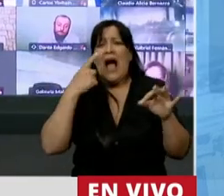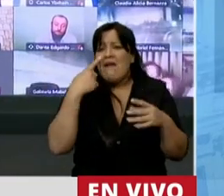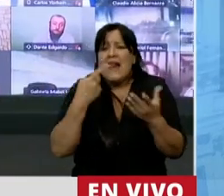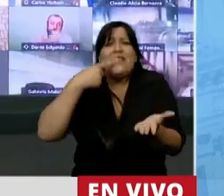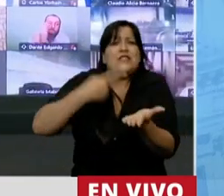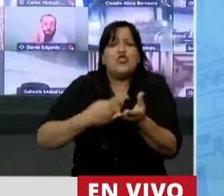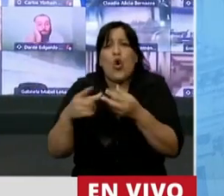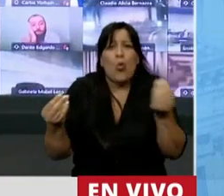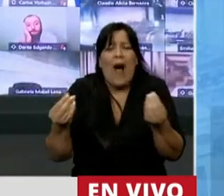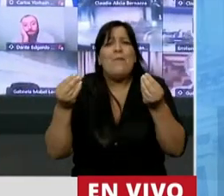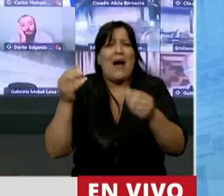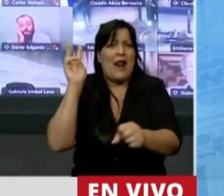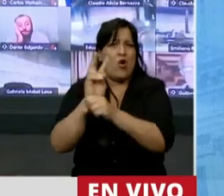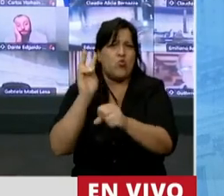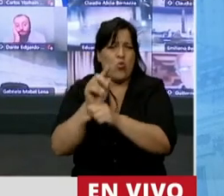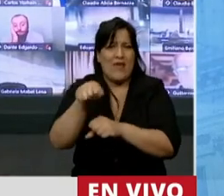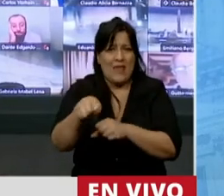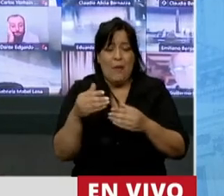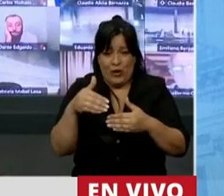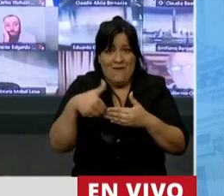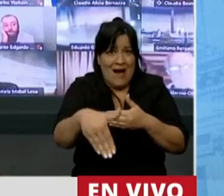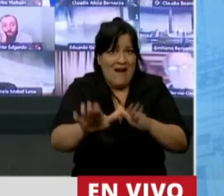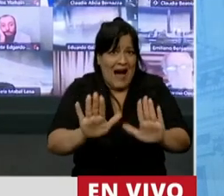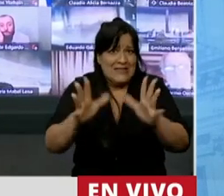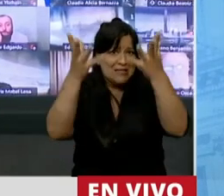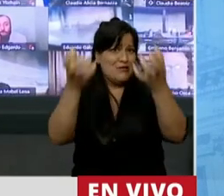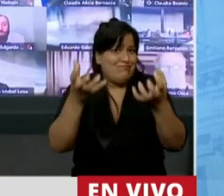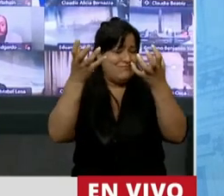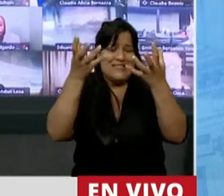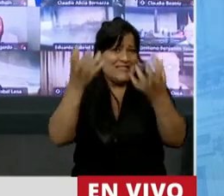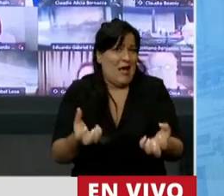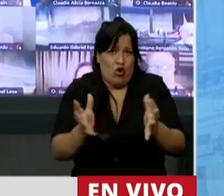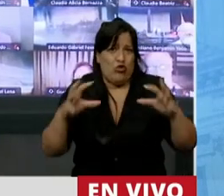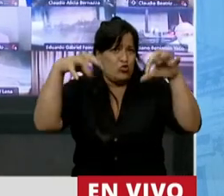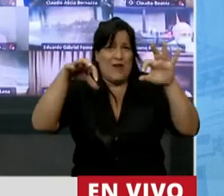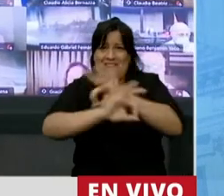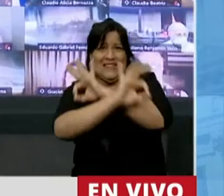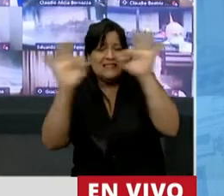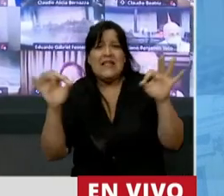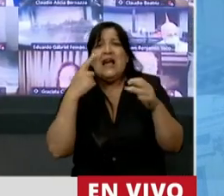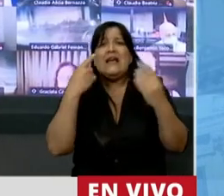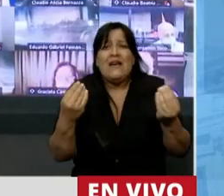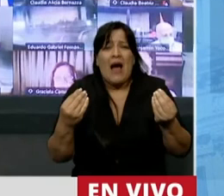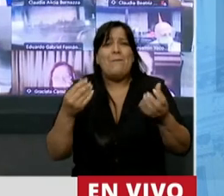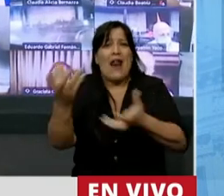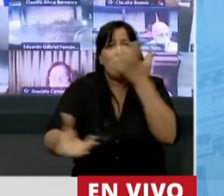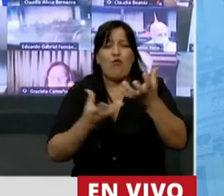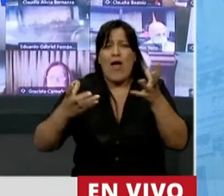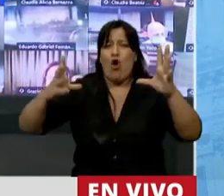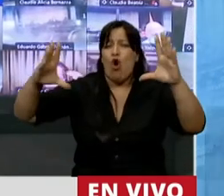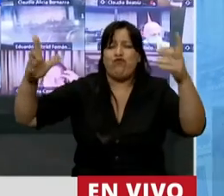para prevenir esto que está por llegar? ¿Qué vamos a hacer para mitigar el fuego?